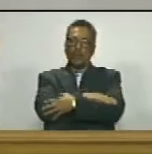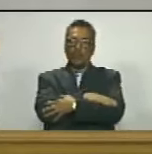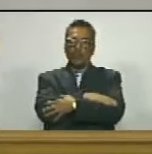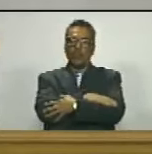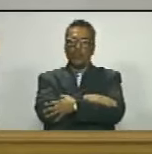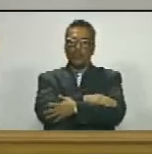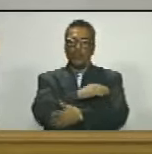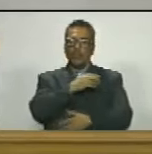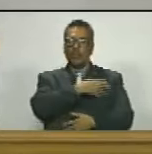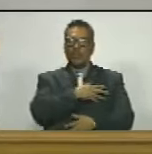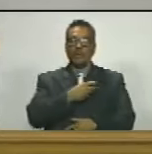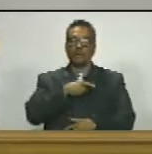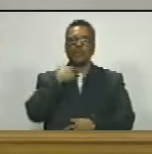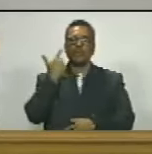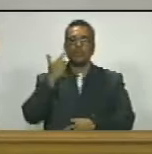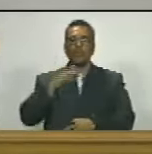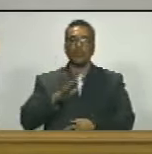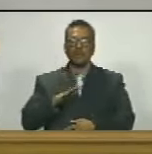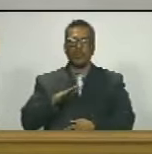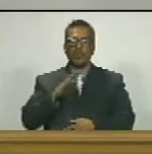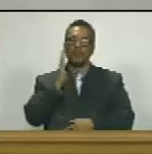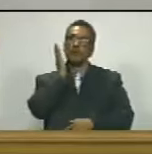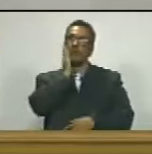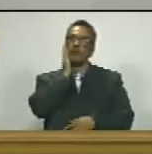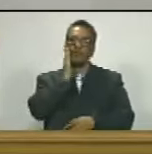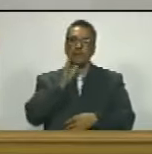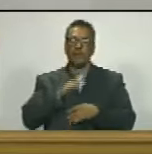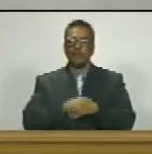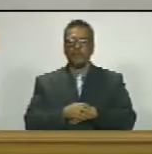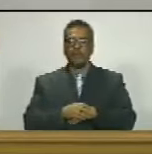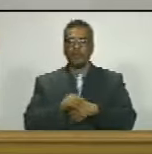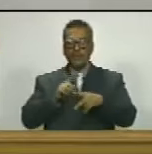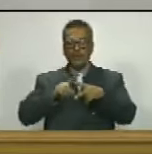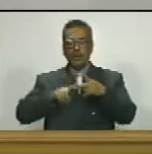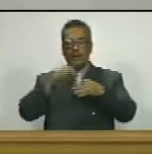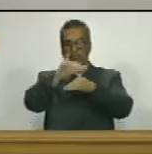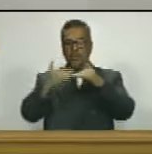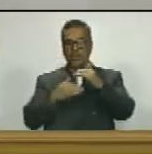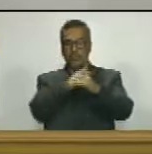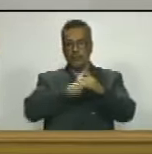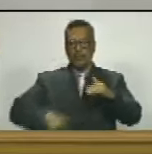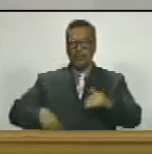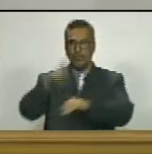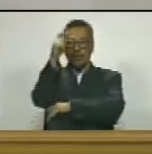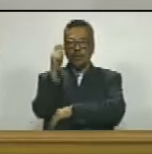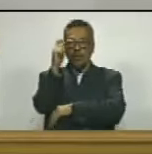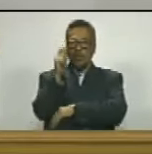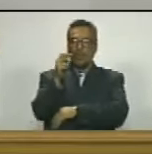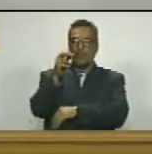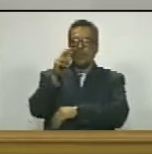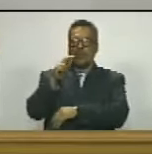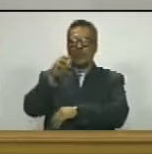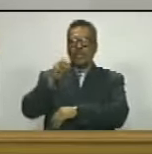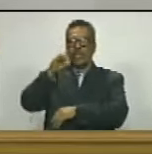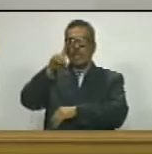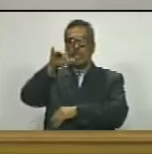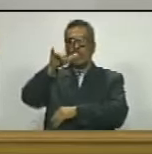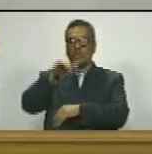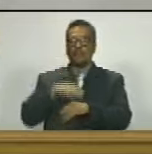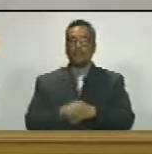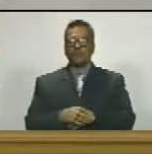razón del sensible fallecimiento de su señora madre segundo vicepresidente diputado roy daza